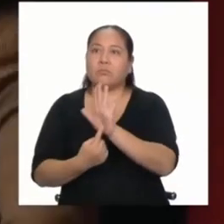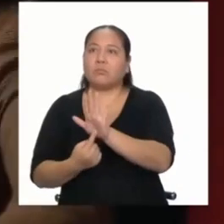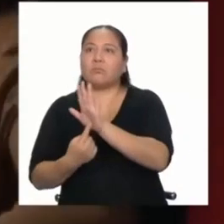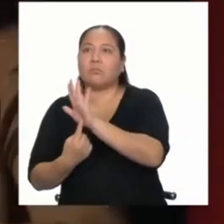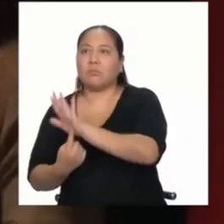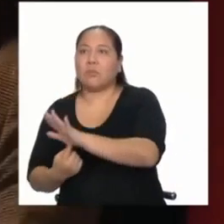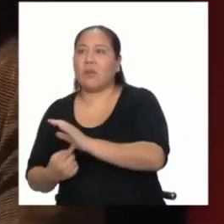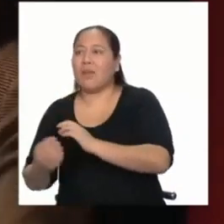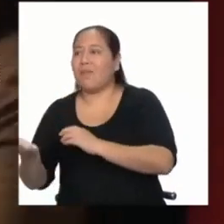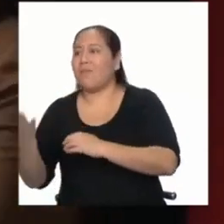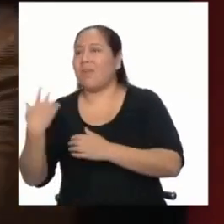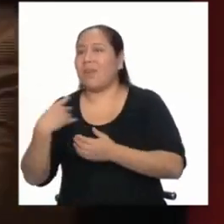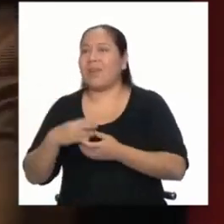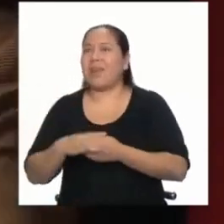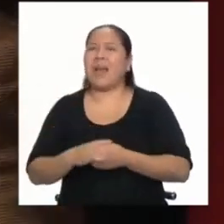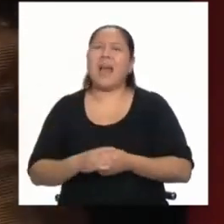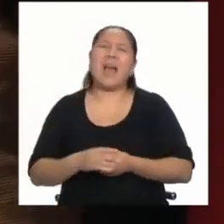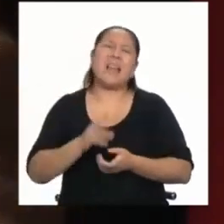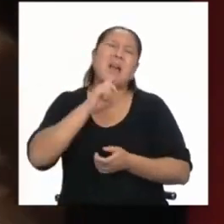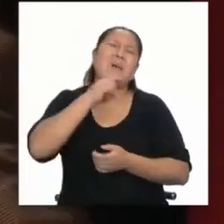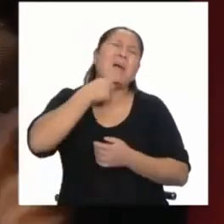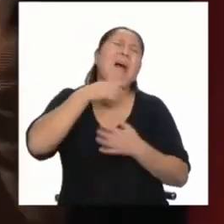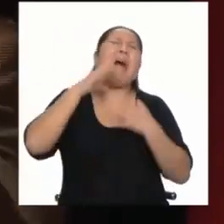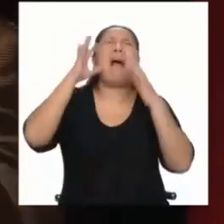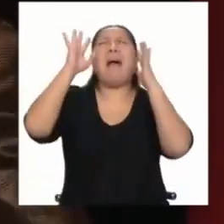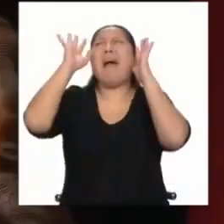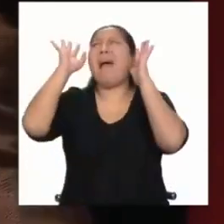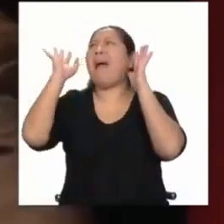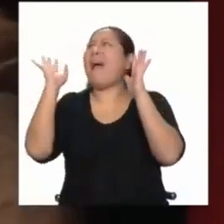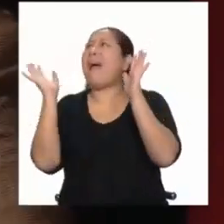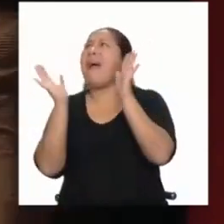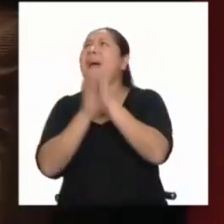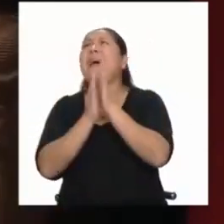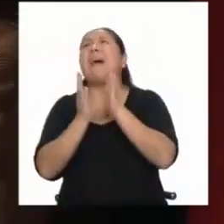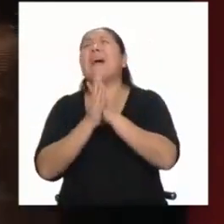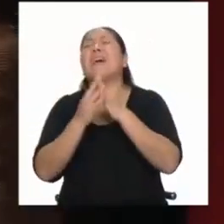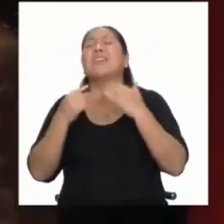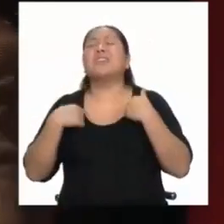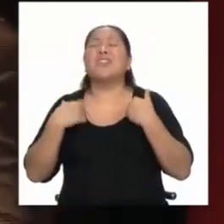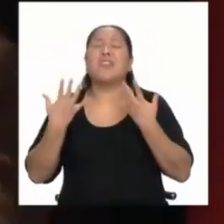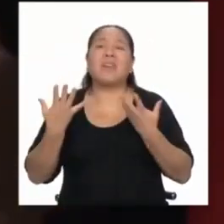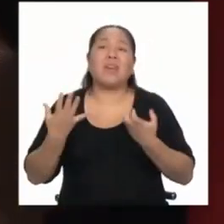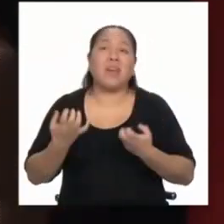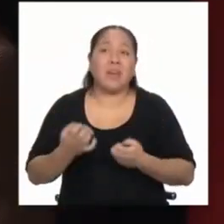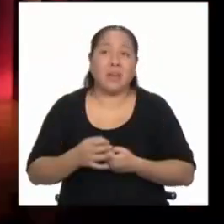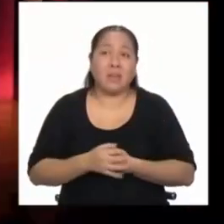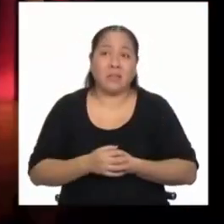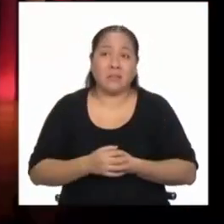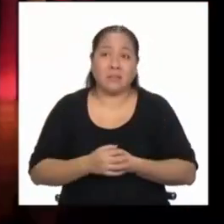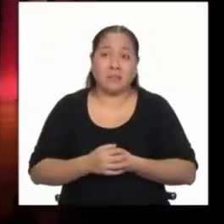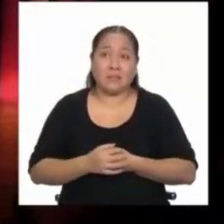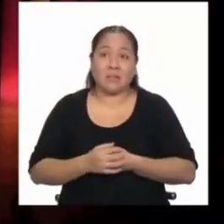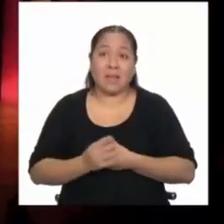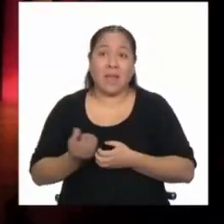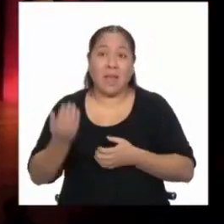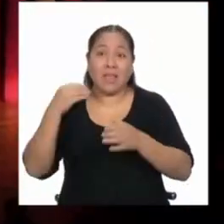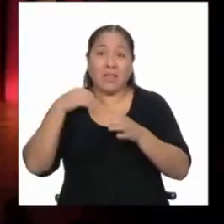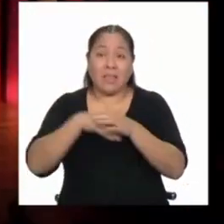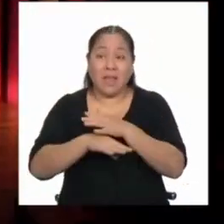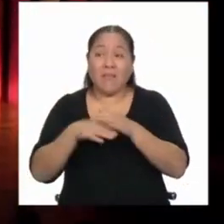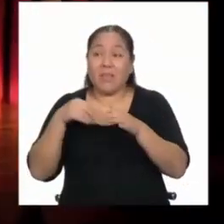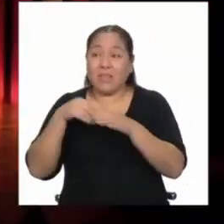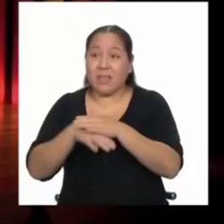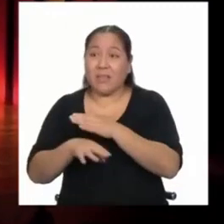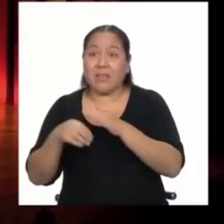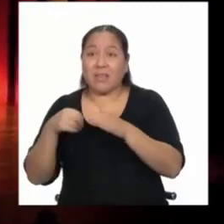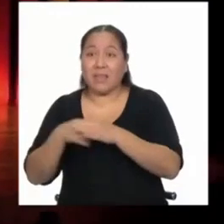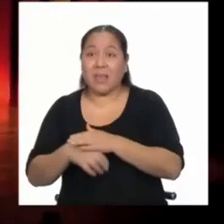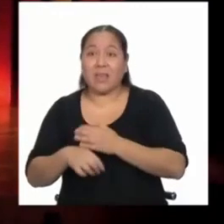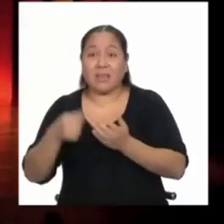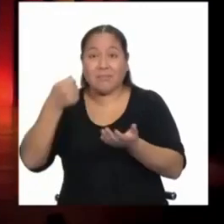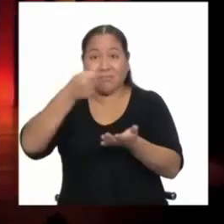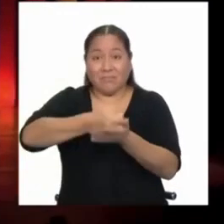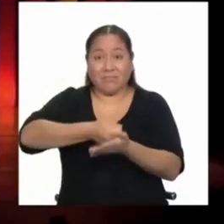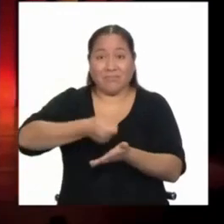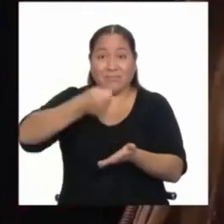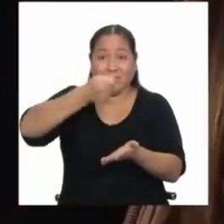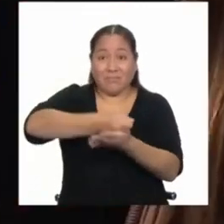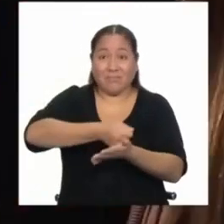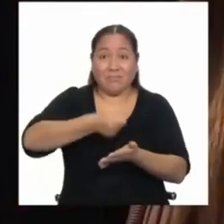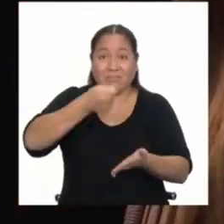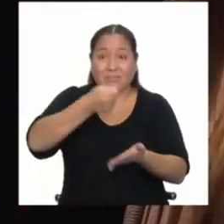coreógrafo de Britney Spears, todas las chibolas, ¡ah! ¡ah! Entonces se inscribían. Entonces ahí se iban generando fondos.